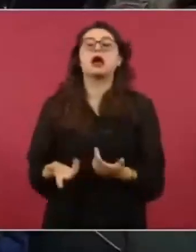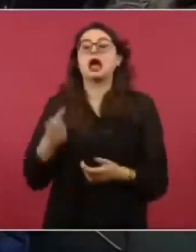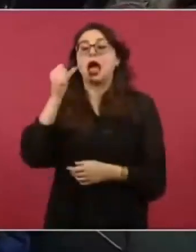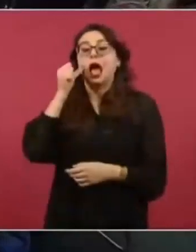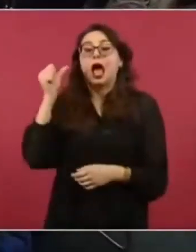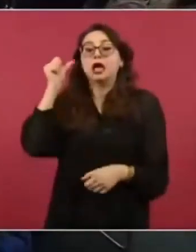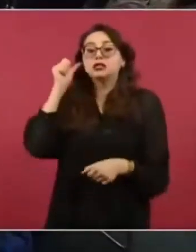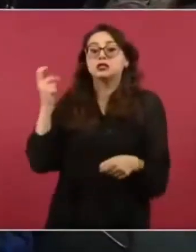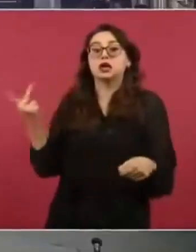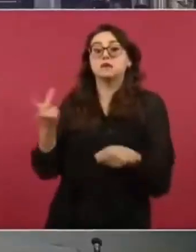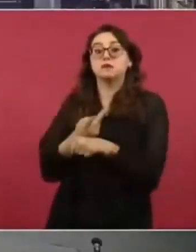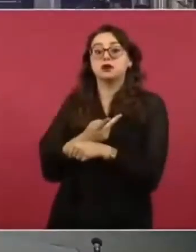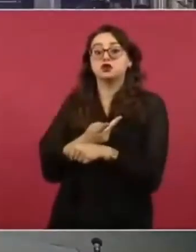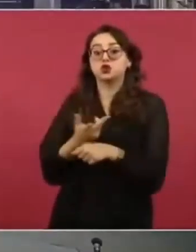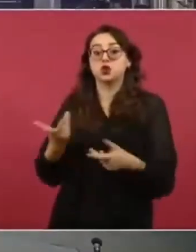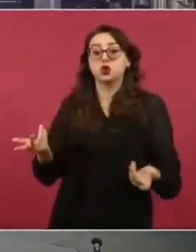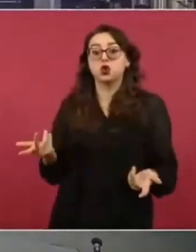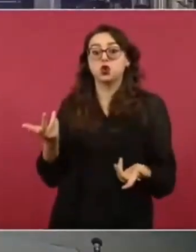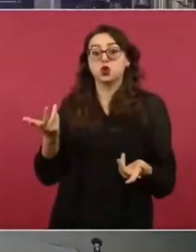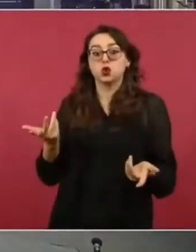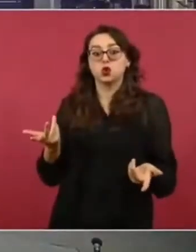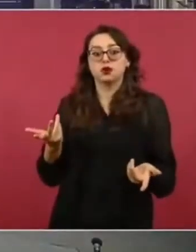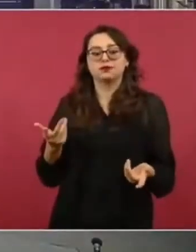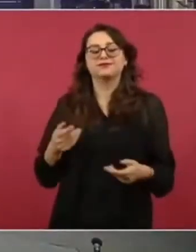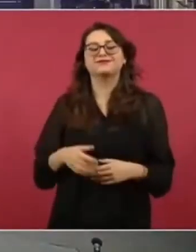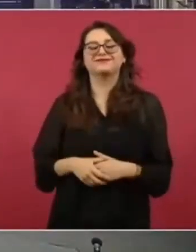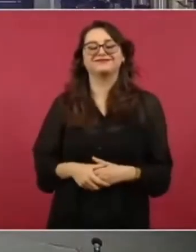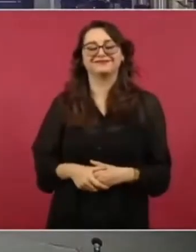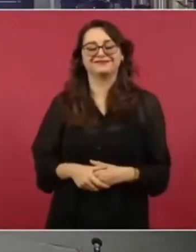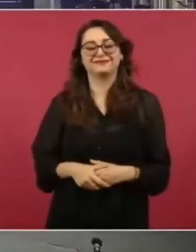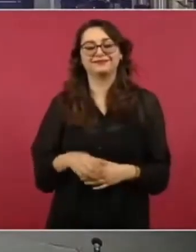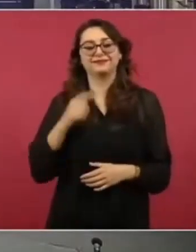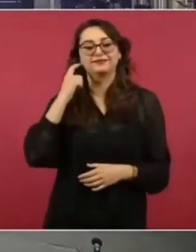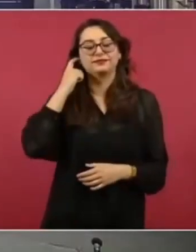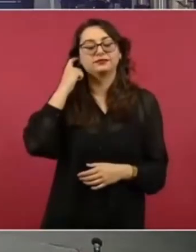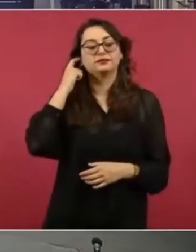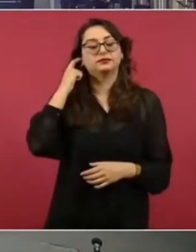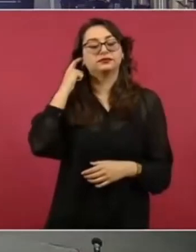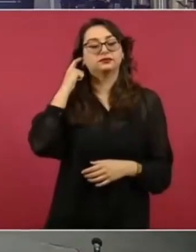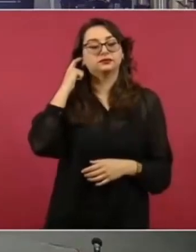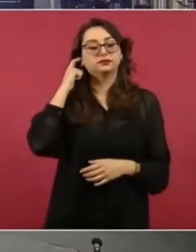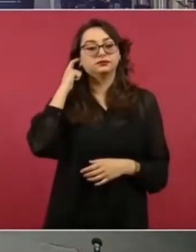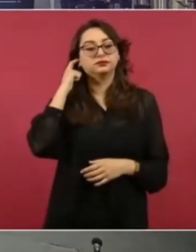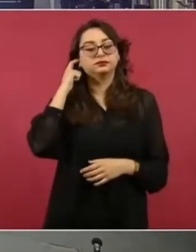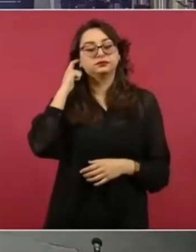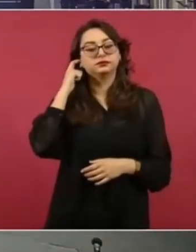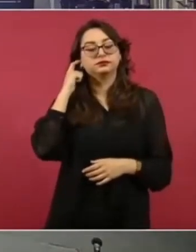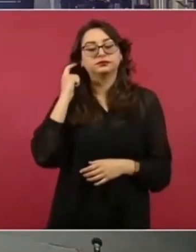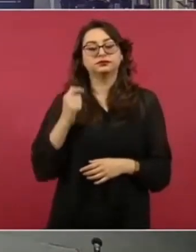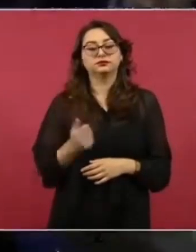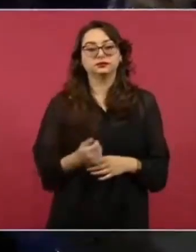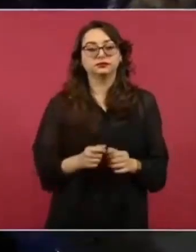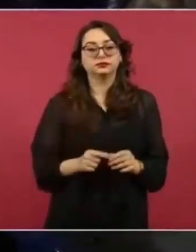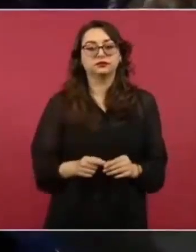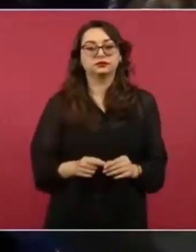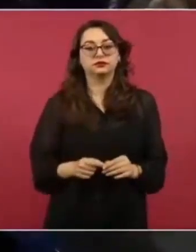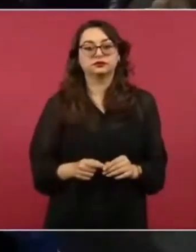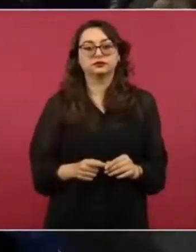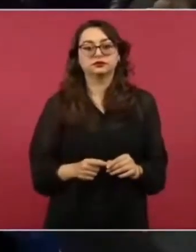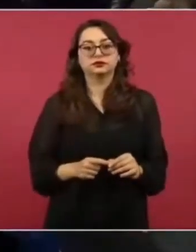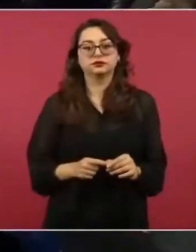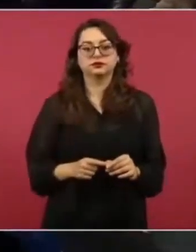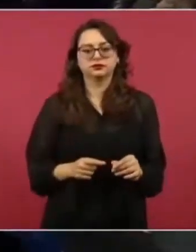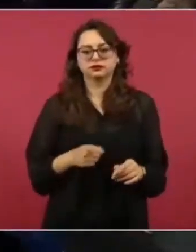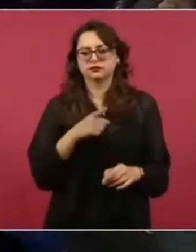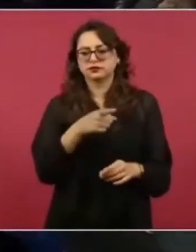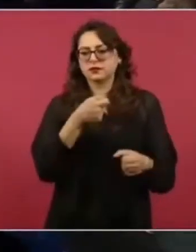Es que, ¿cómo se llama ese periodista que